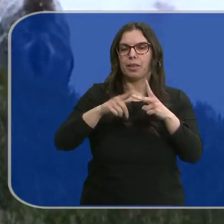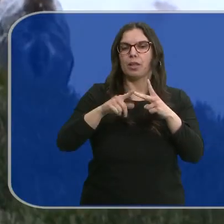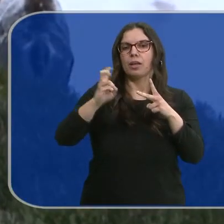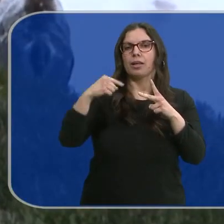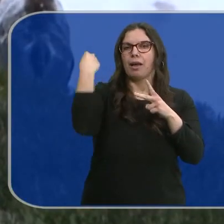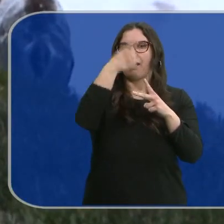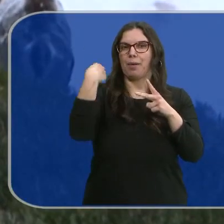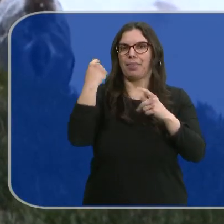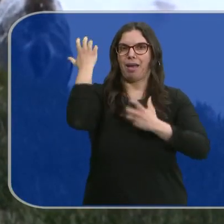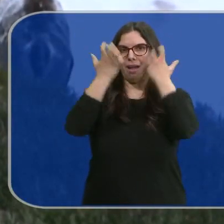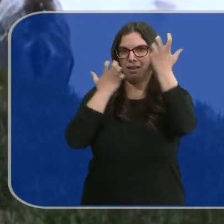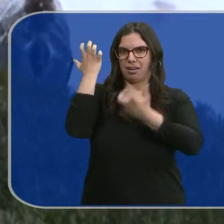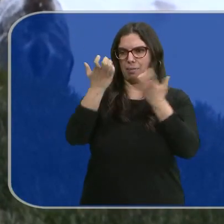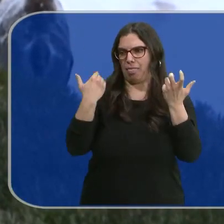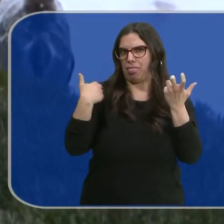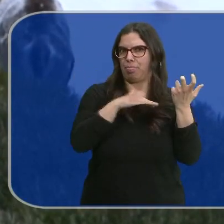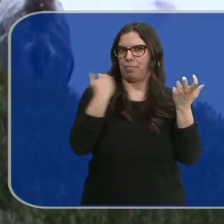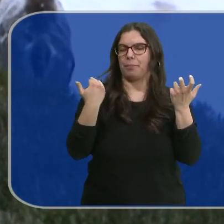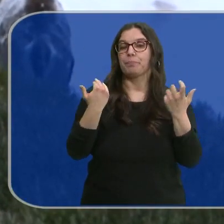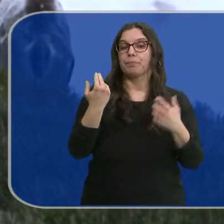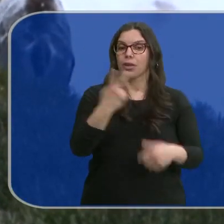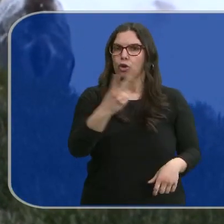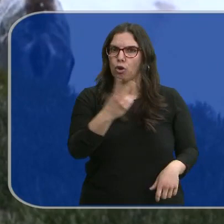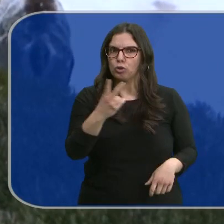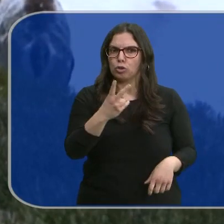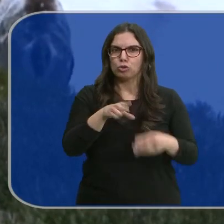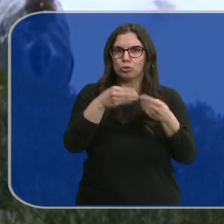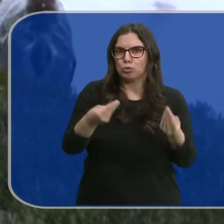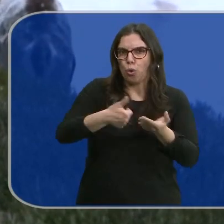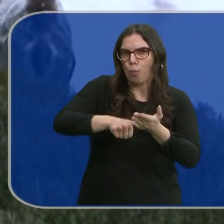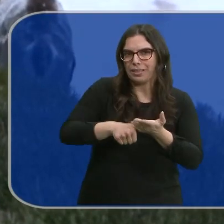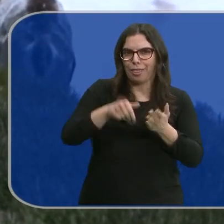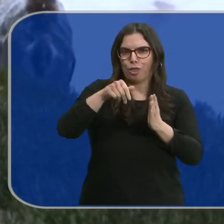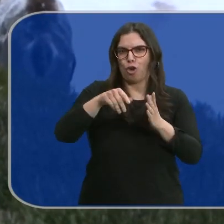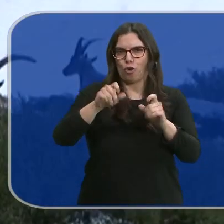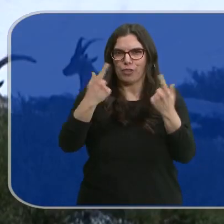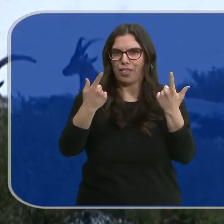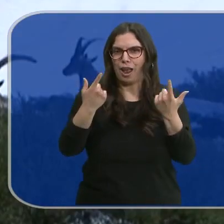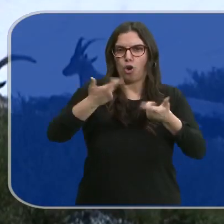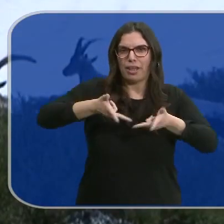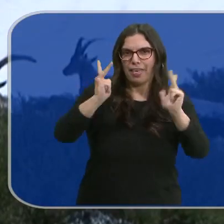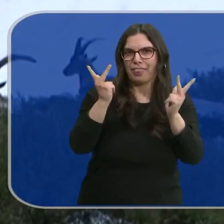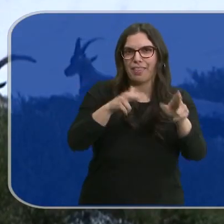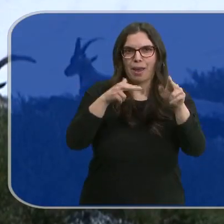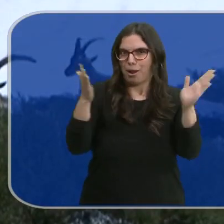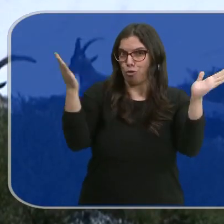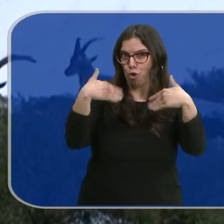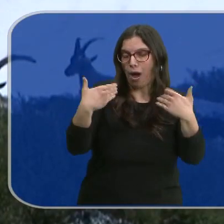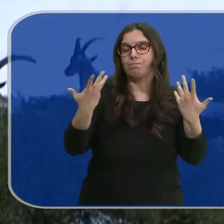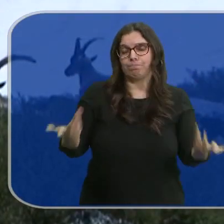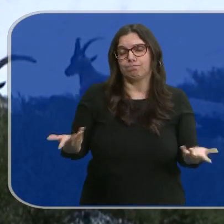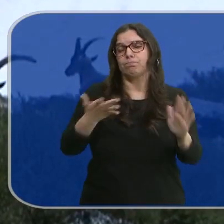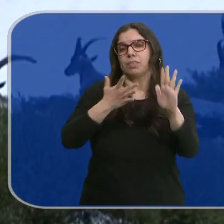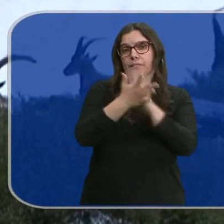cabeza de muflón recién cortada. Dichas personas no portaban la documentación reglamentaria ni licencia de armas. Por